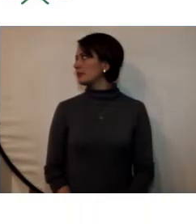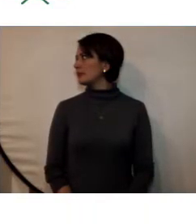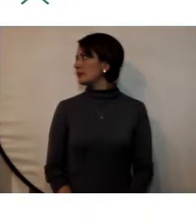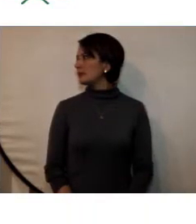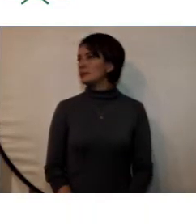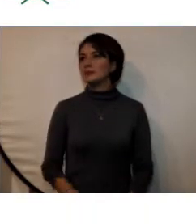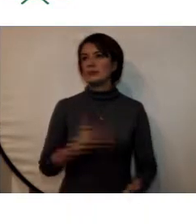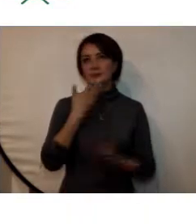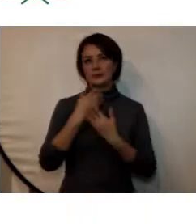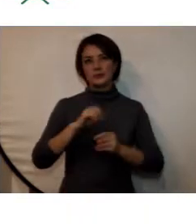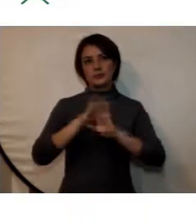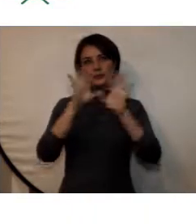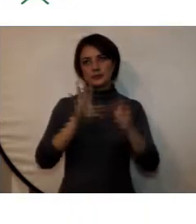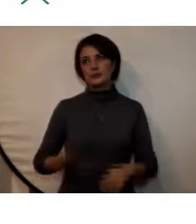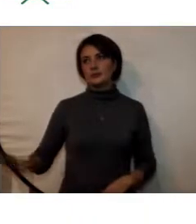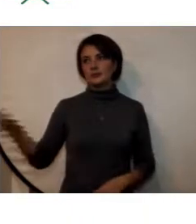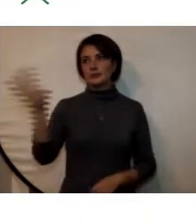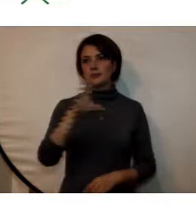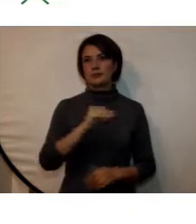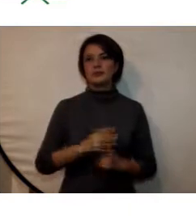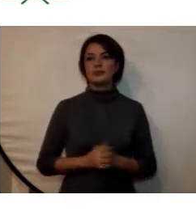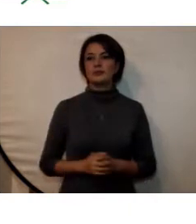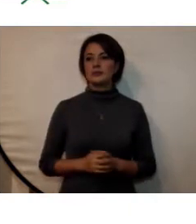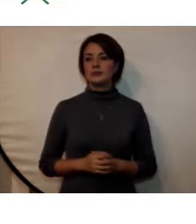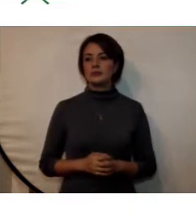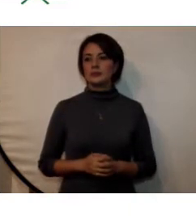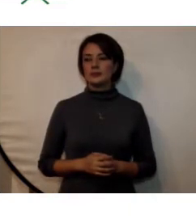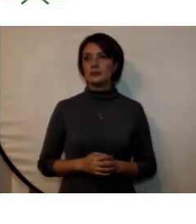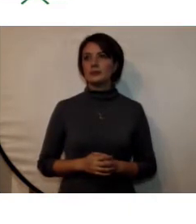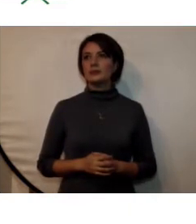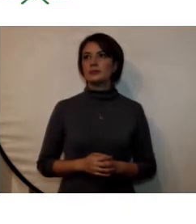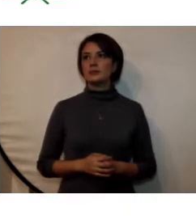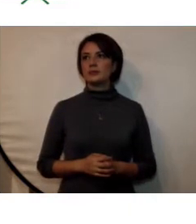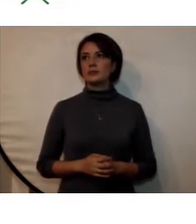Buenos días para todas y para todos. días.